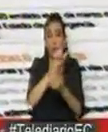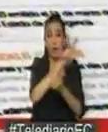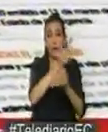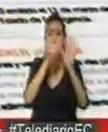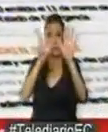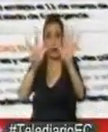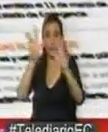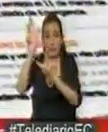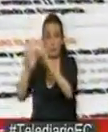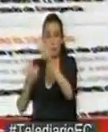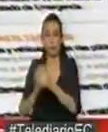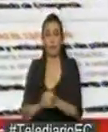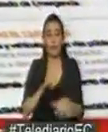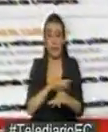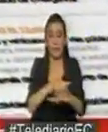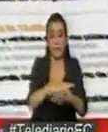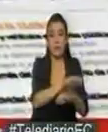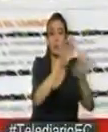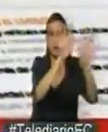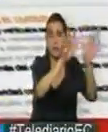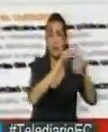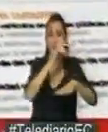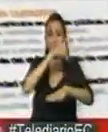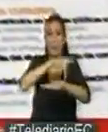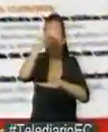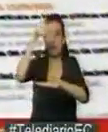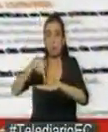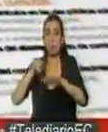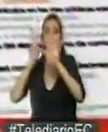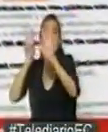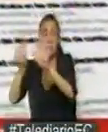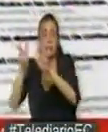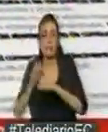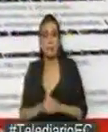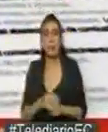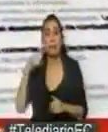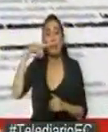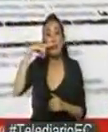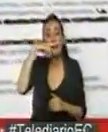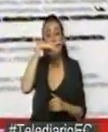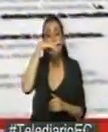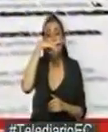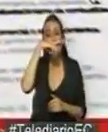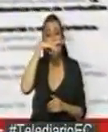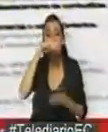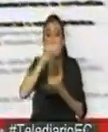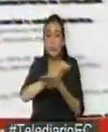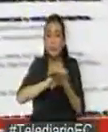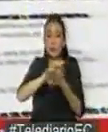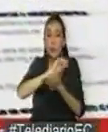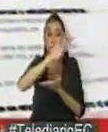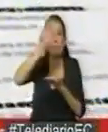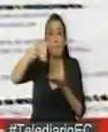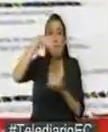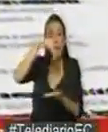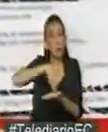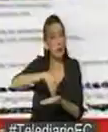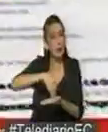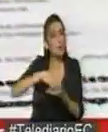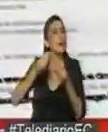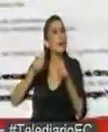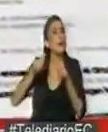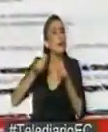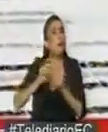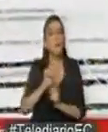Le sigue Los Ríos con 10, Pichincha con 7, mientras que en Sucumbíos, Azuay y Manaví se registra un